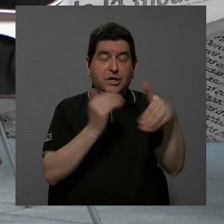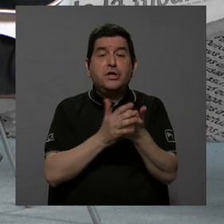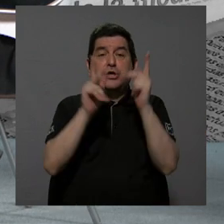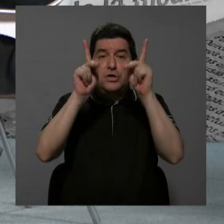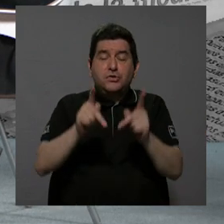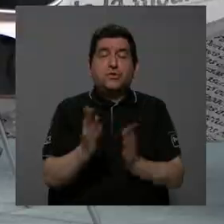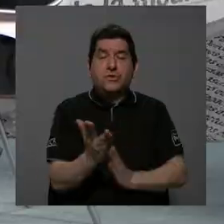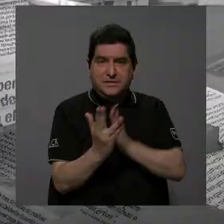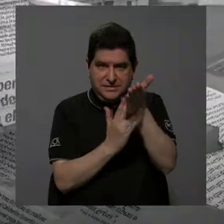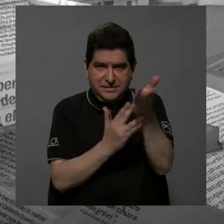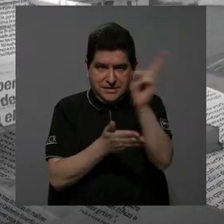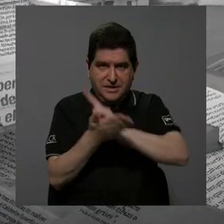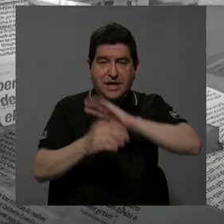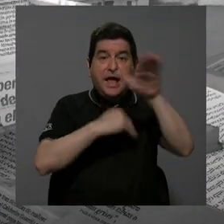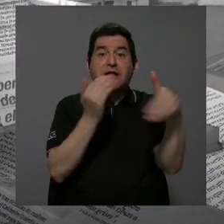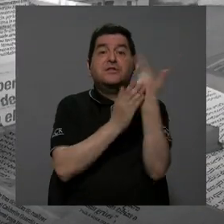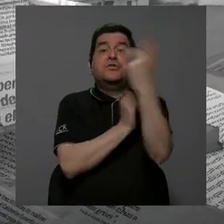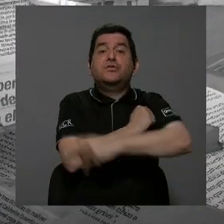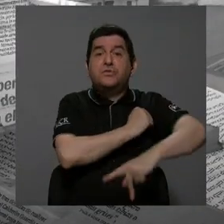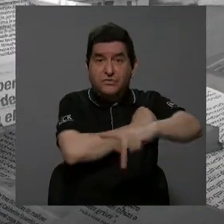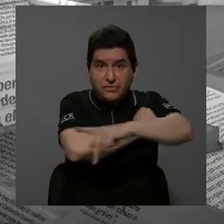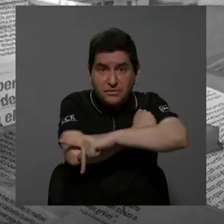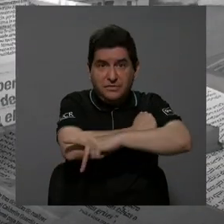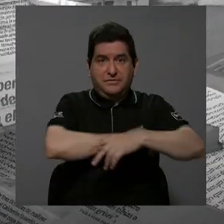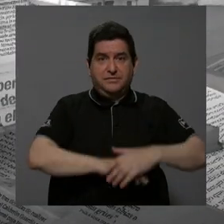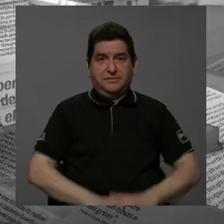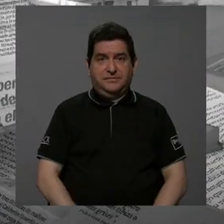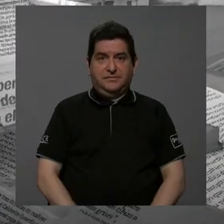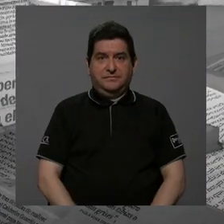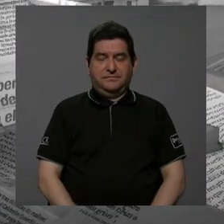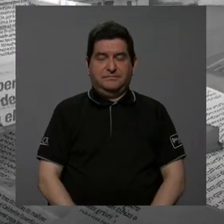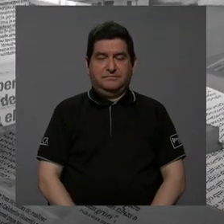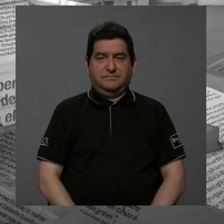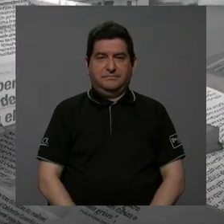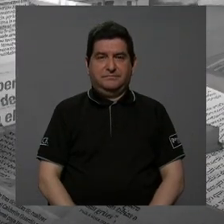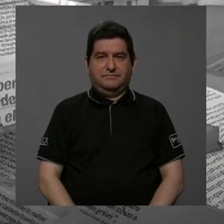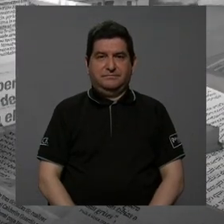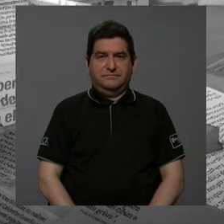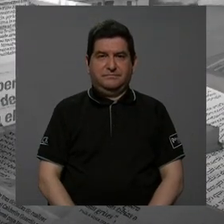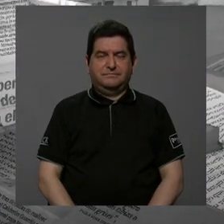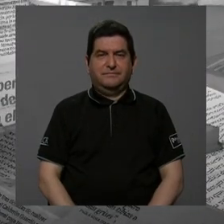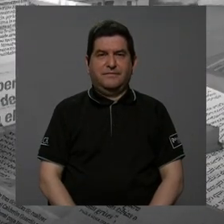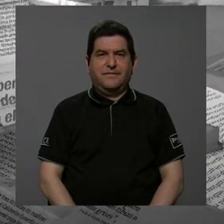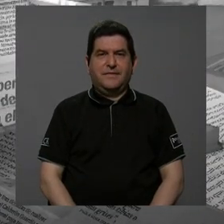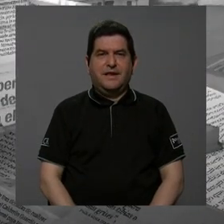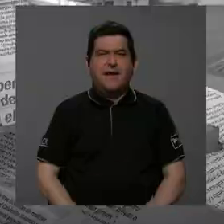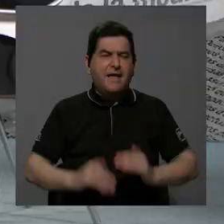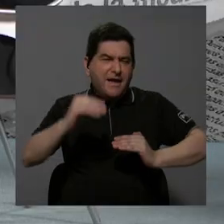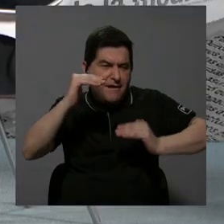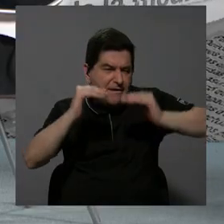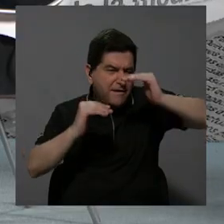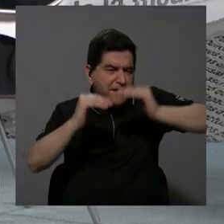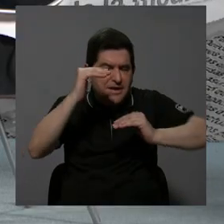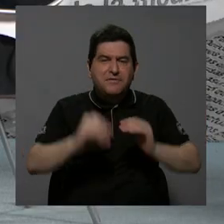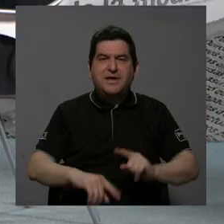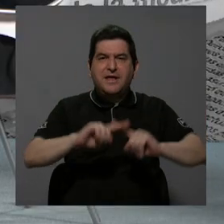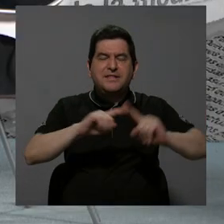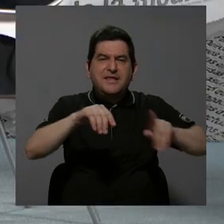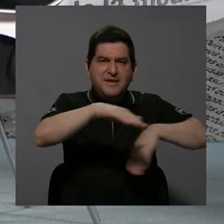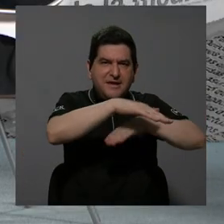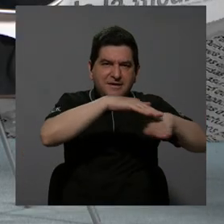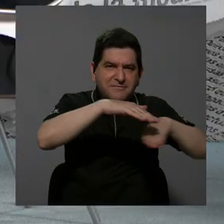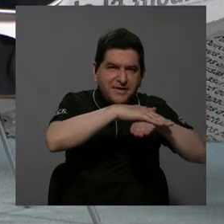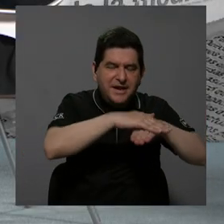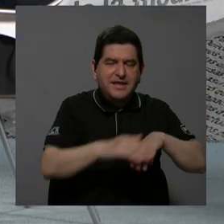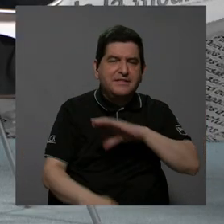personas que entran a la universidad, en todo el territorio, por supuesto. Esto, además, no... ¿Cómo está la nivelación entre sedes y